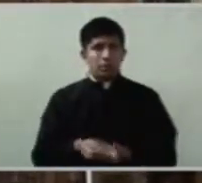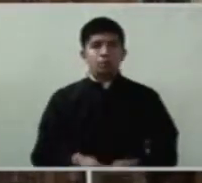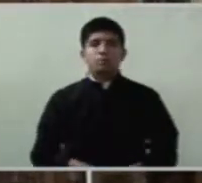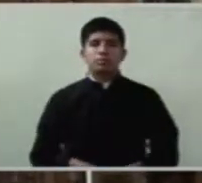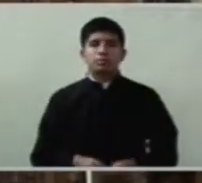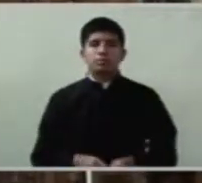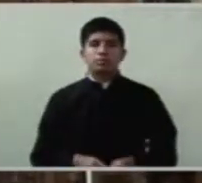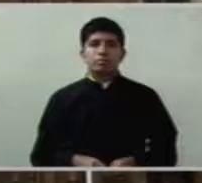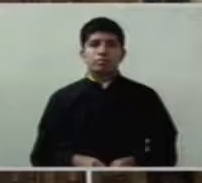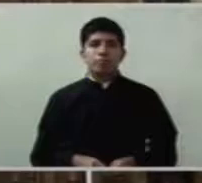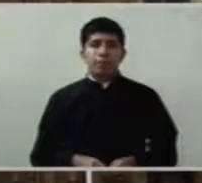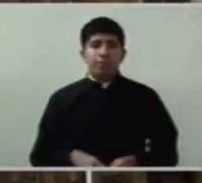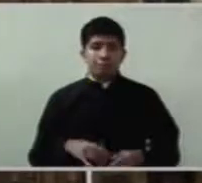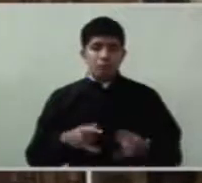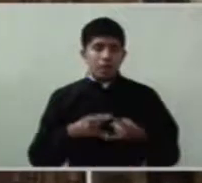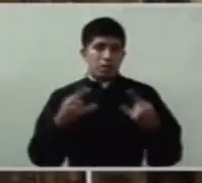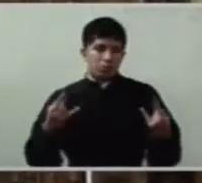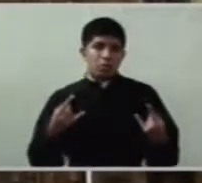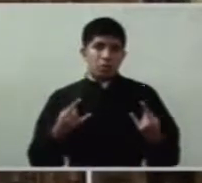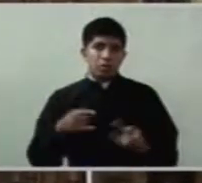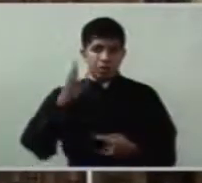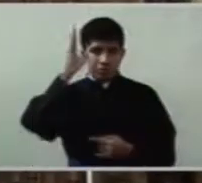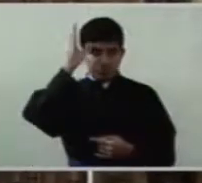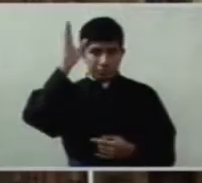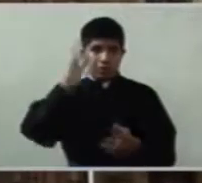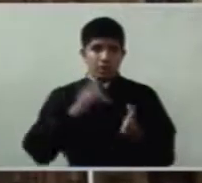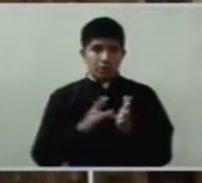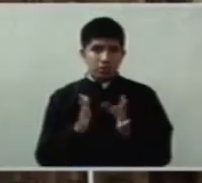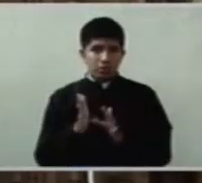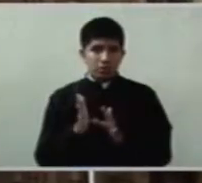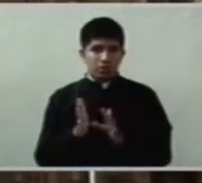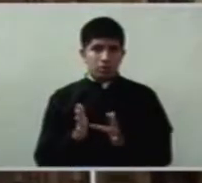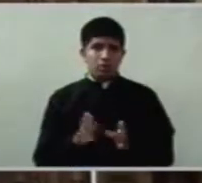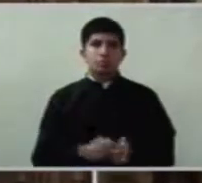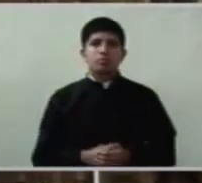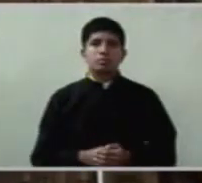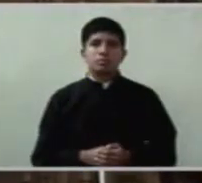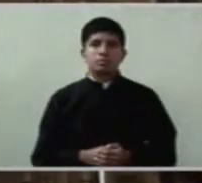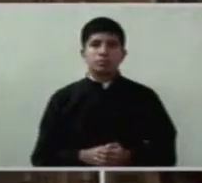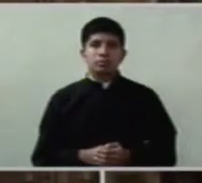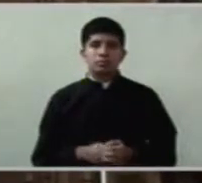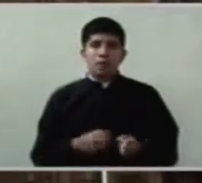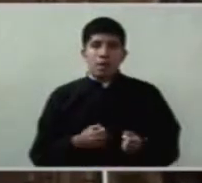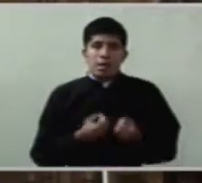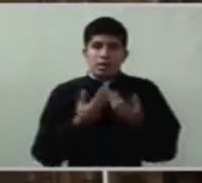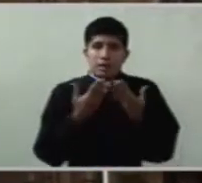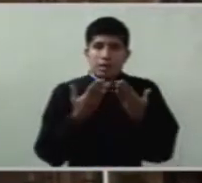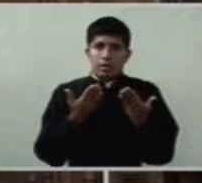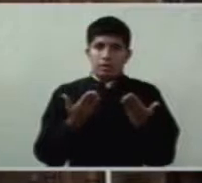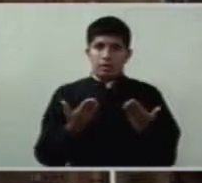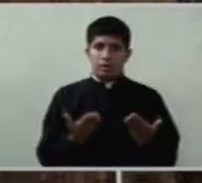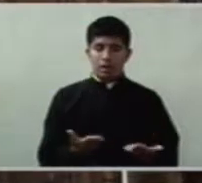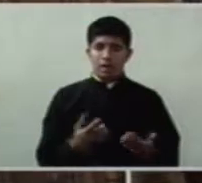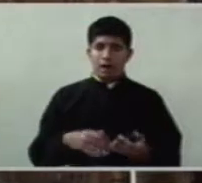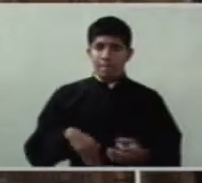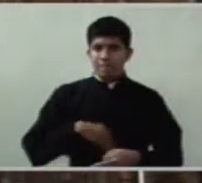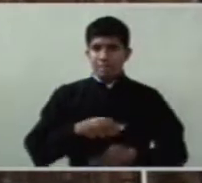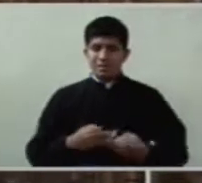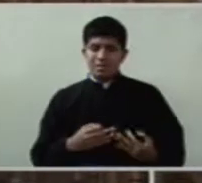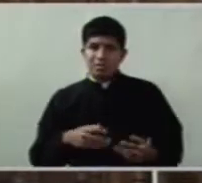Es la historia de Cristo que se enfrenta siempre a la ingratitud de la humanidad,